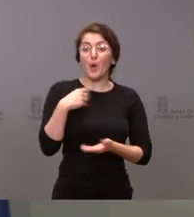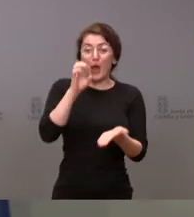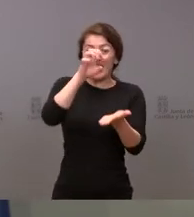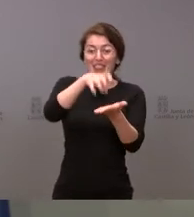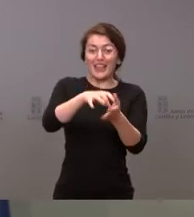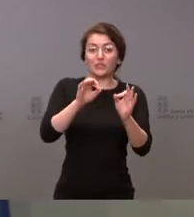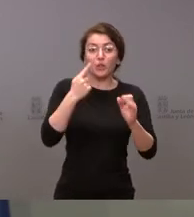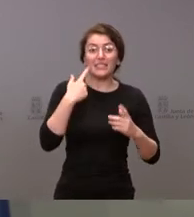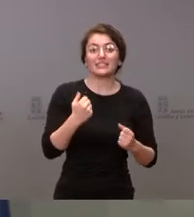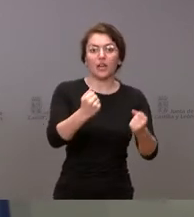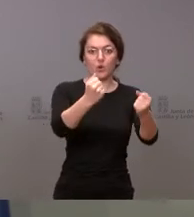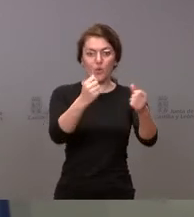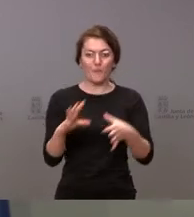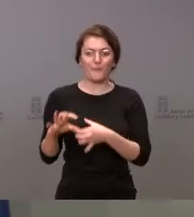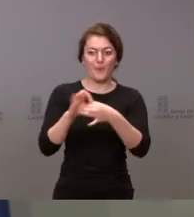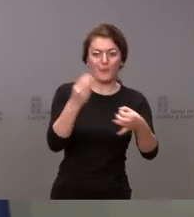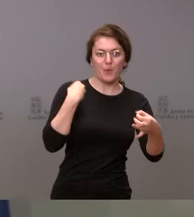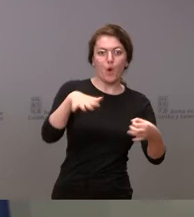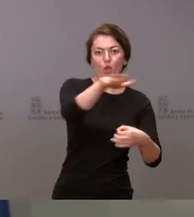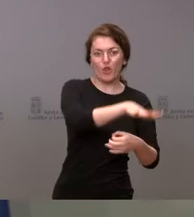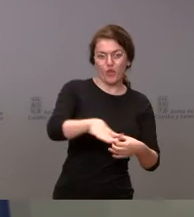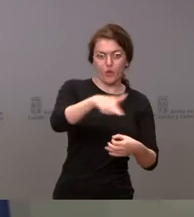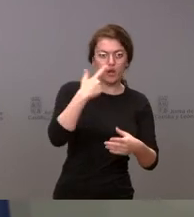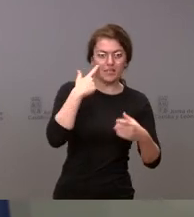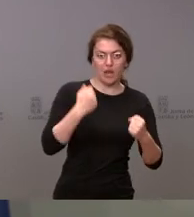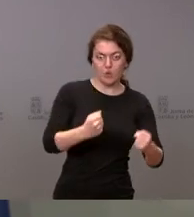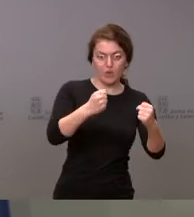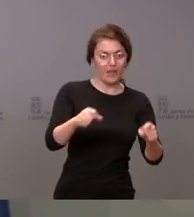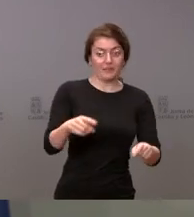correspondientes a la Gerencia Regional de Salud, incluso en el mismo día de la jornada.